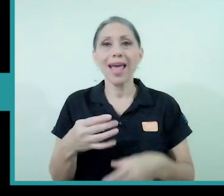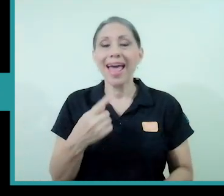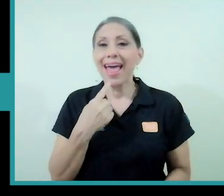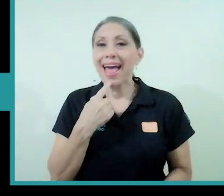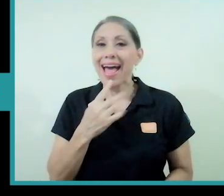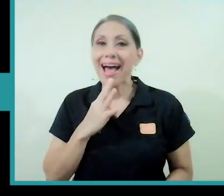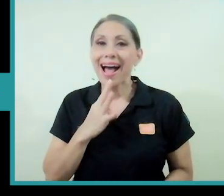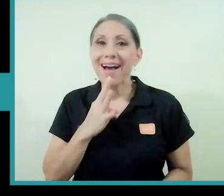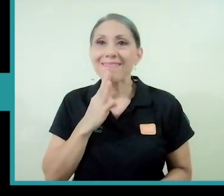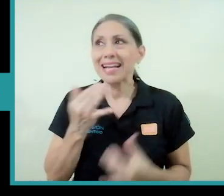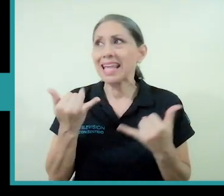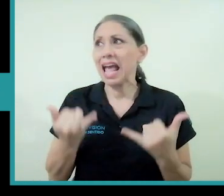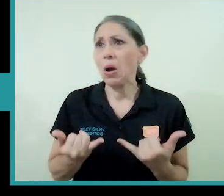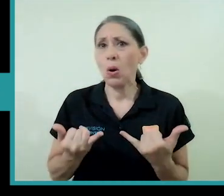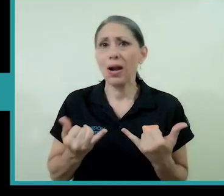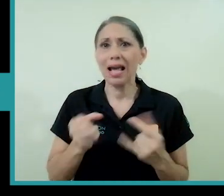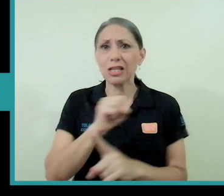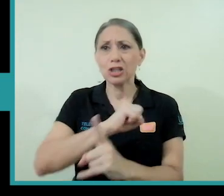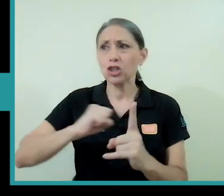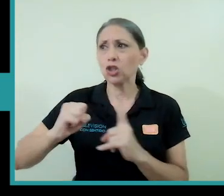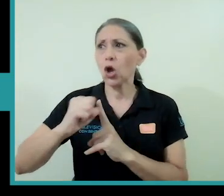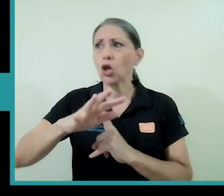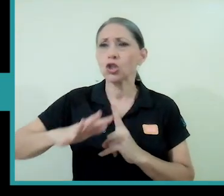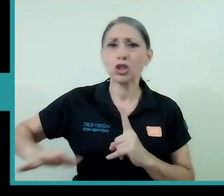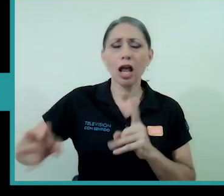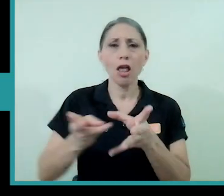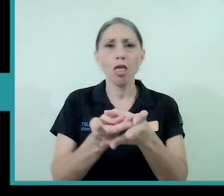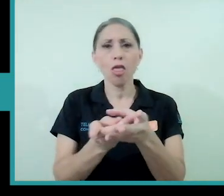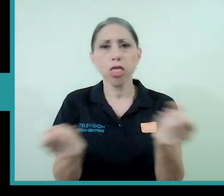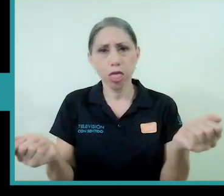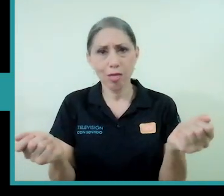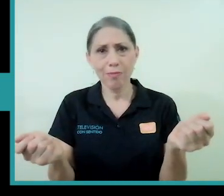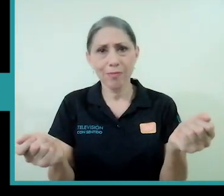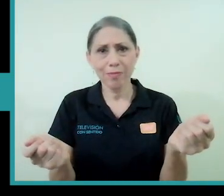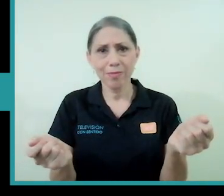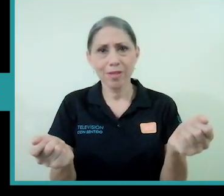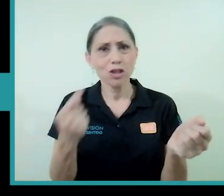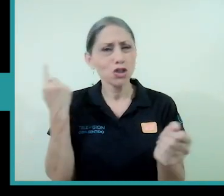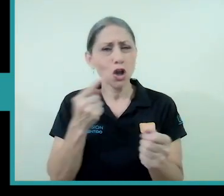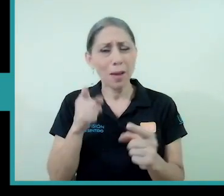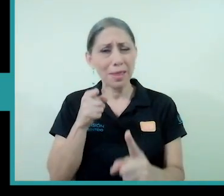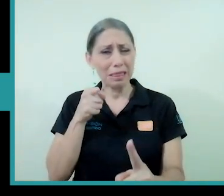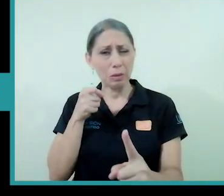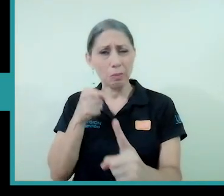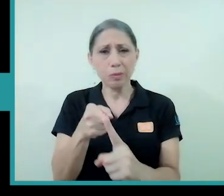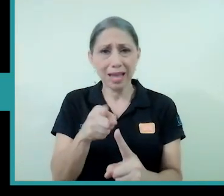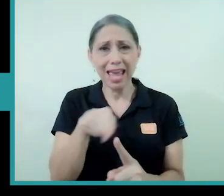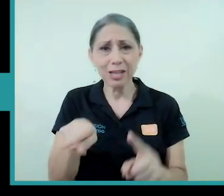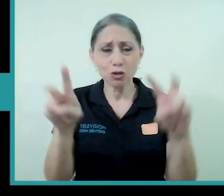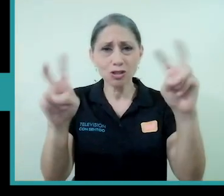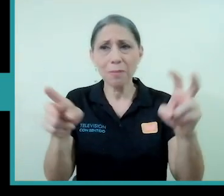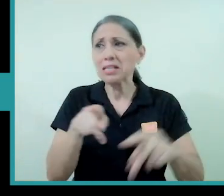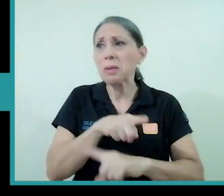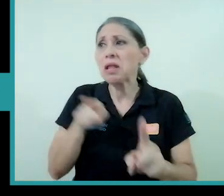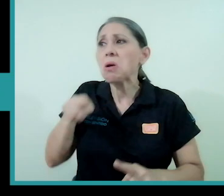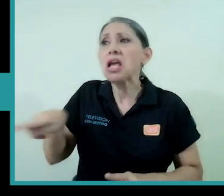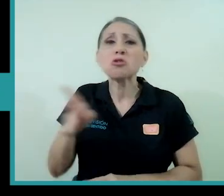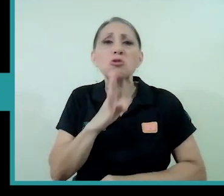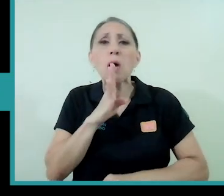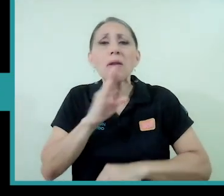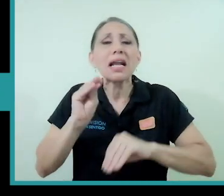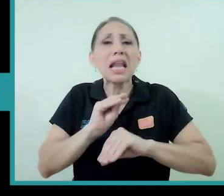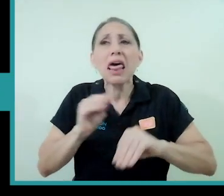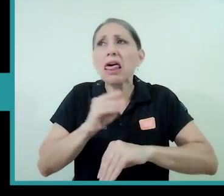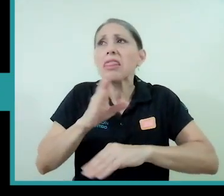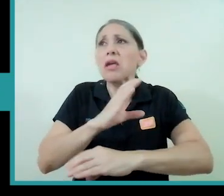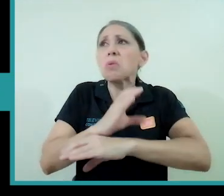rápida desintegración social en los últimos años refiriéndose a estos temas nada más ellos no hablan como dijo Katia ni de lo ecológico